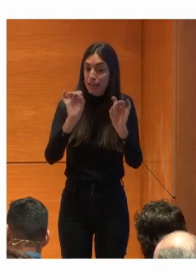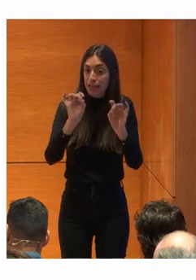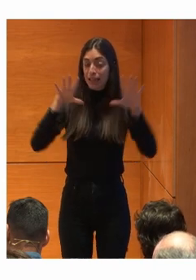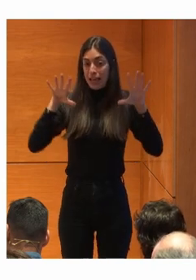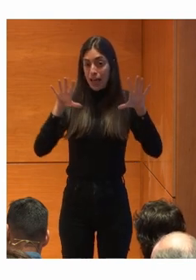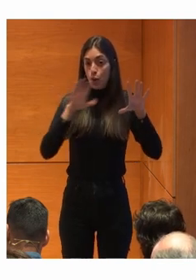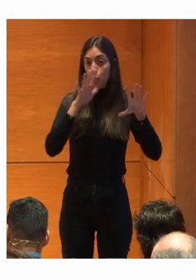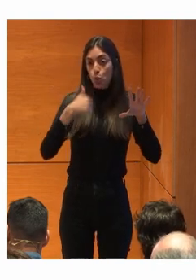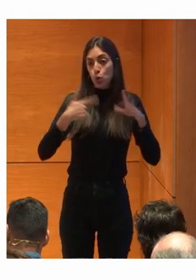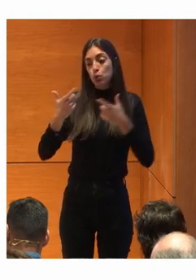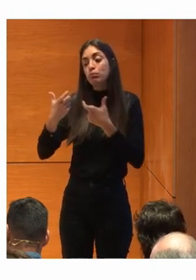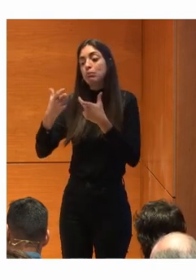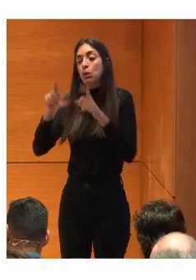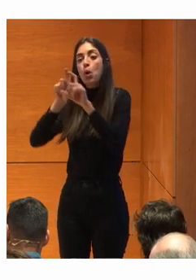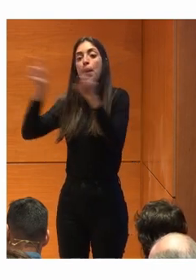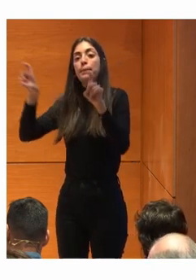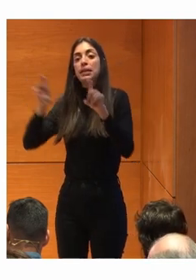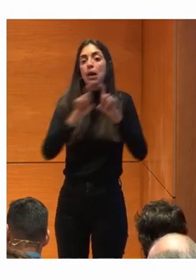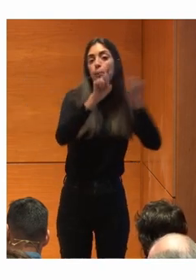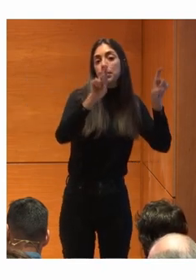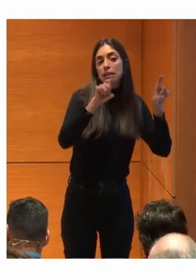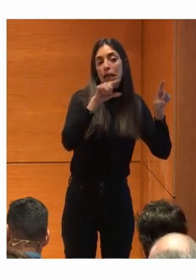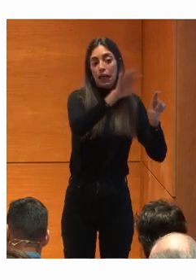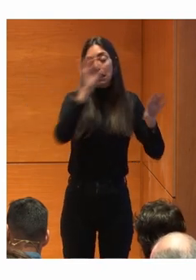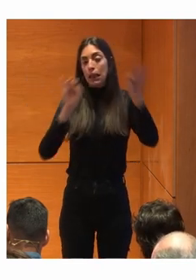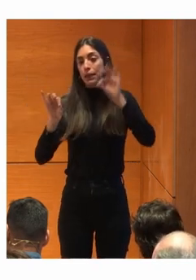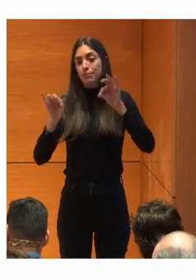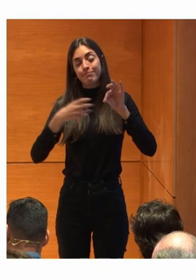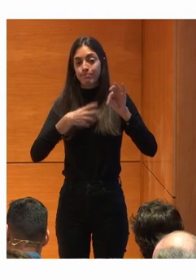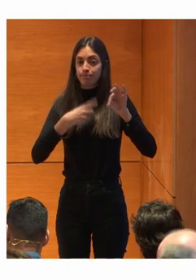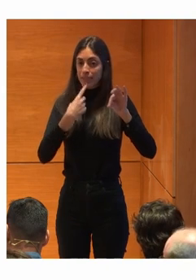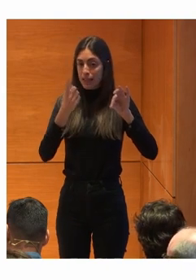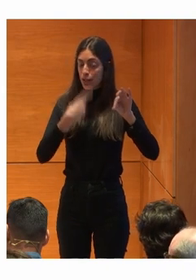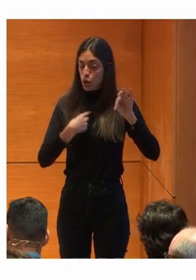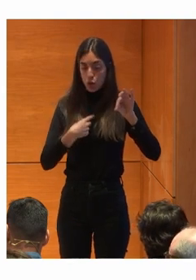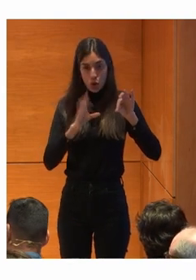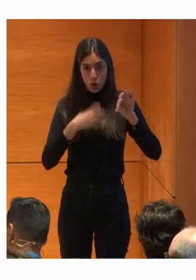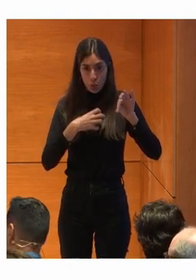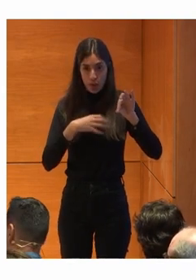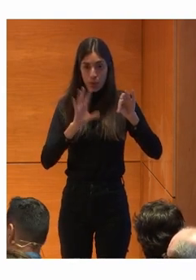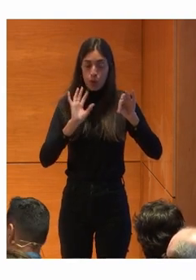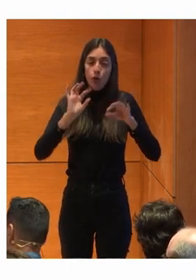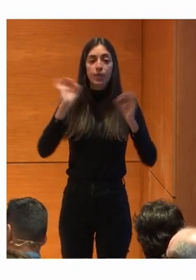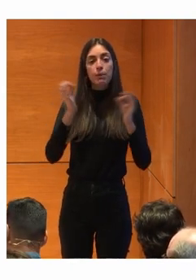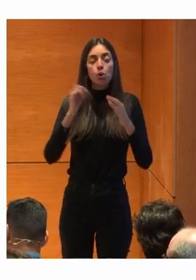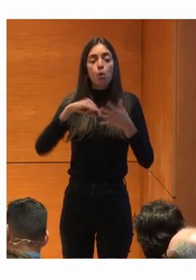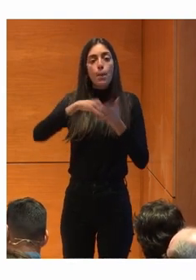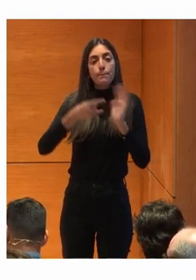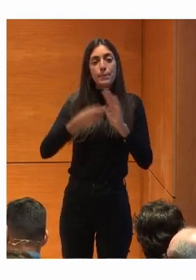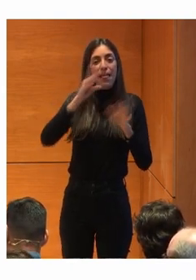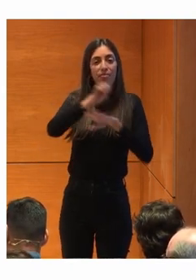podemos decantar Por una compañía A por otra Pero si le podemos decir Mira tu plan de datos Debería ser 5 minutos O sea Ya he acabado